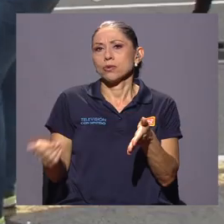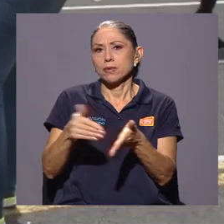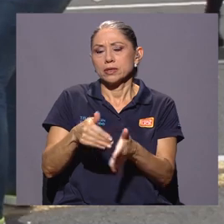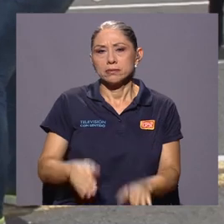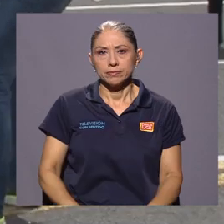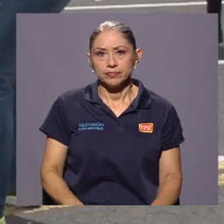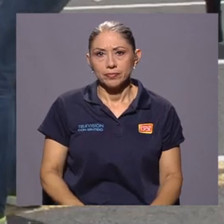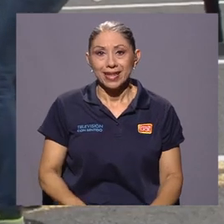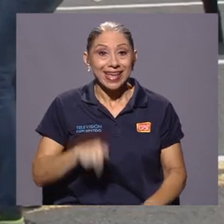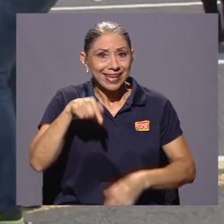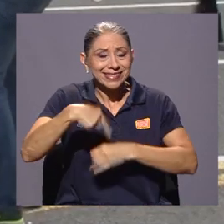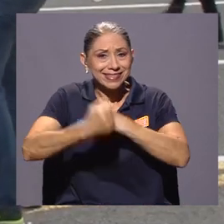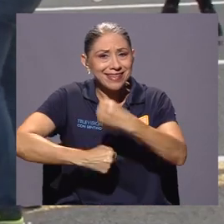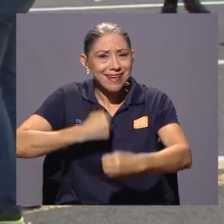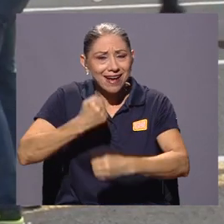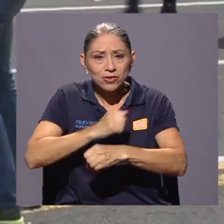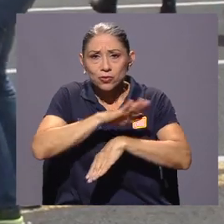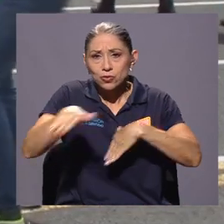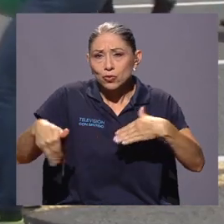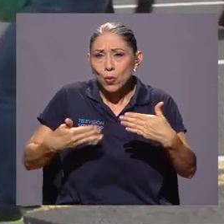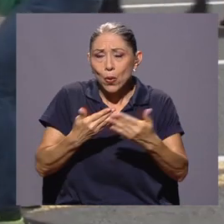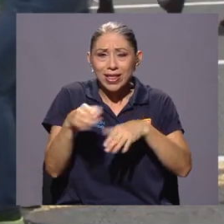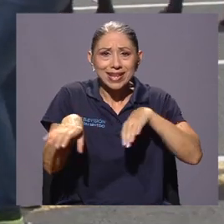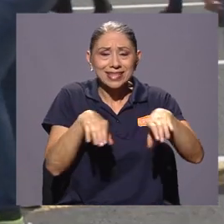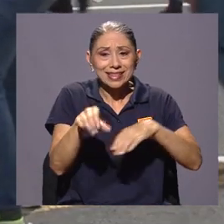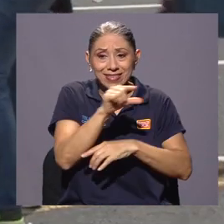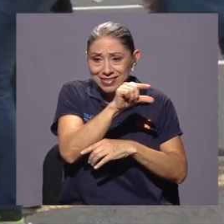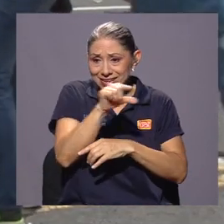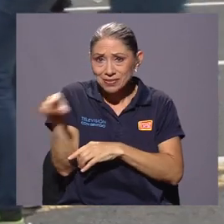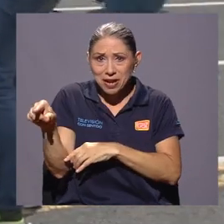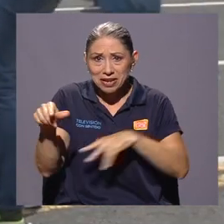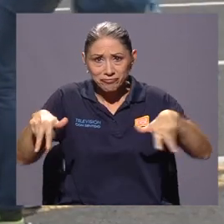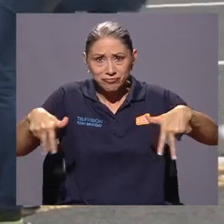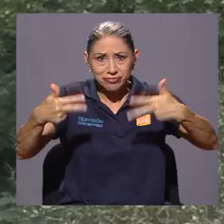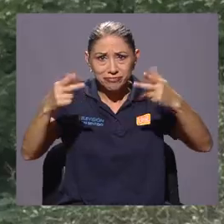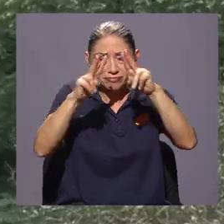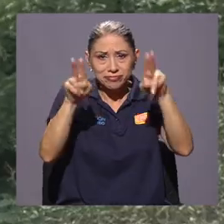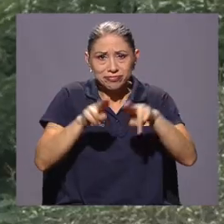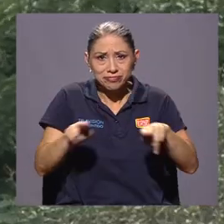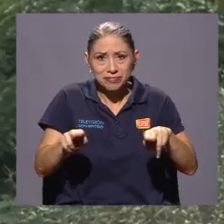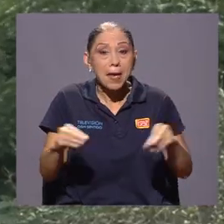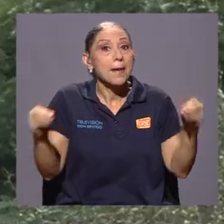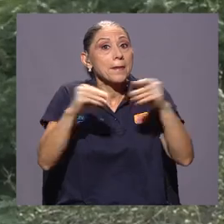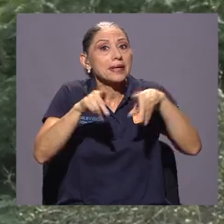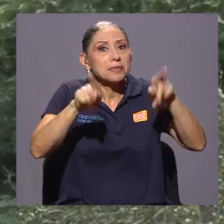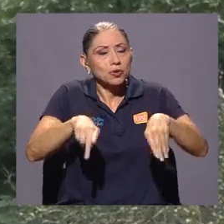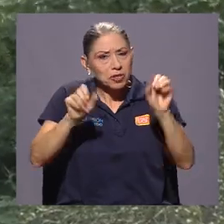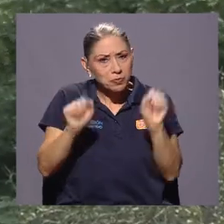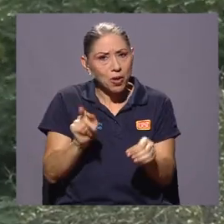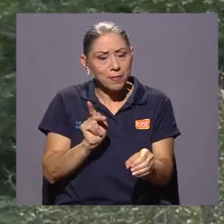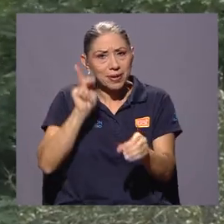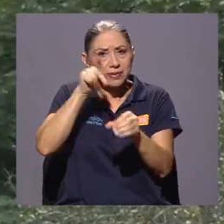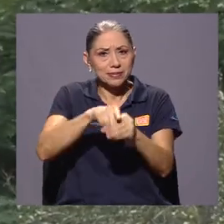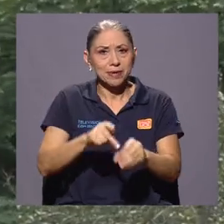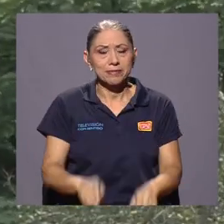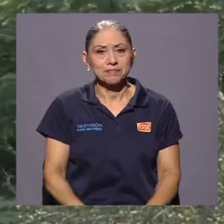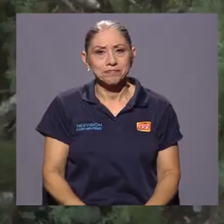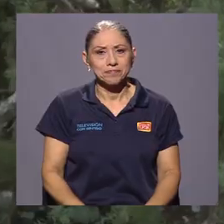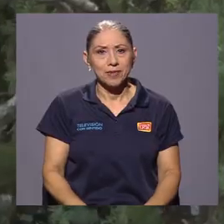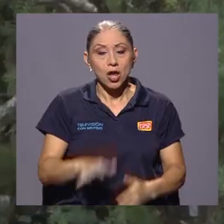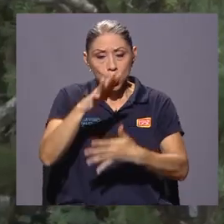Este año, todas las actividades de la semana se ofrecerán en modalidad virtual, lo que permitirá que más personas puedan participar.